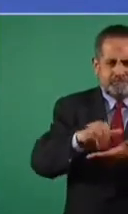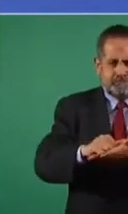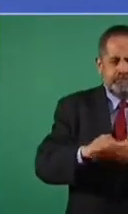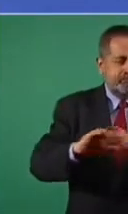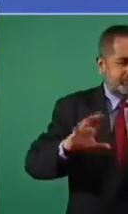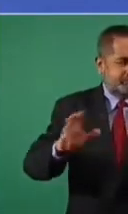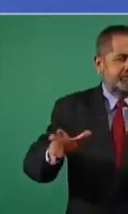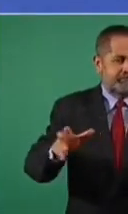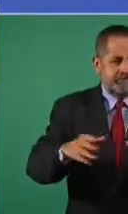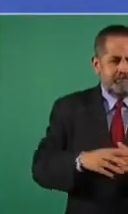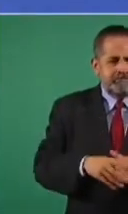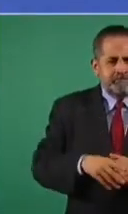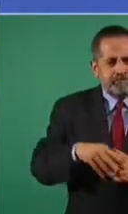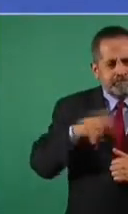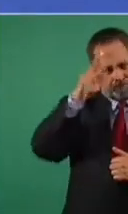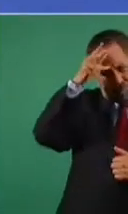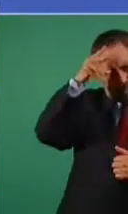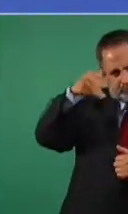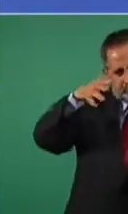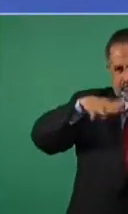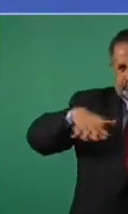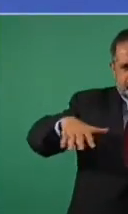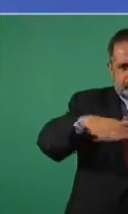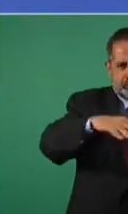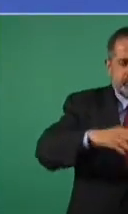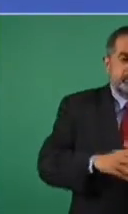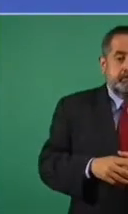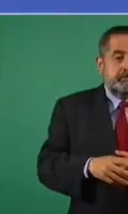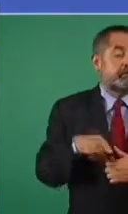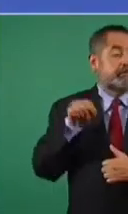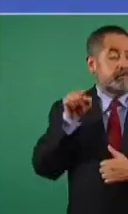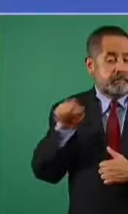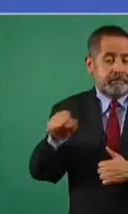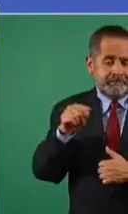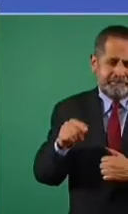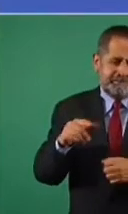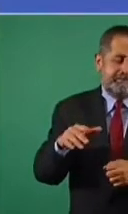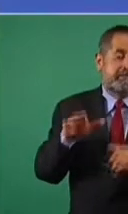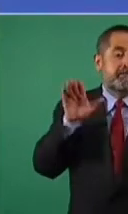Aquí, como está tan lleno el aeropuerto de Cancún,